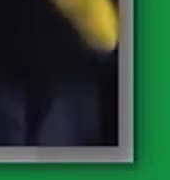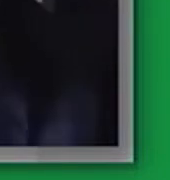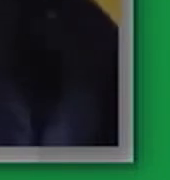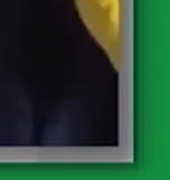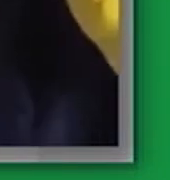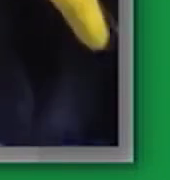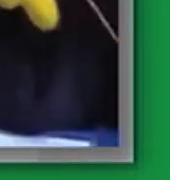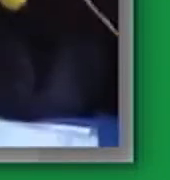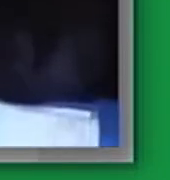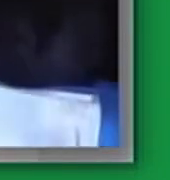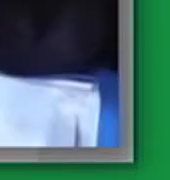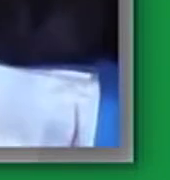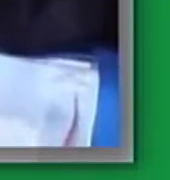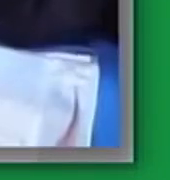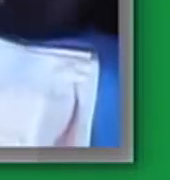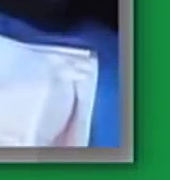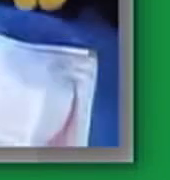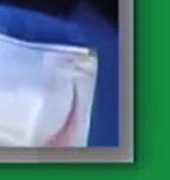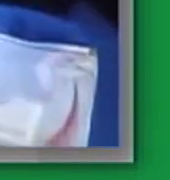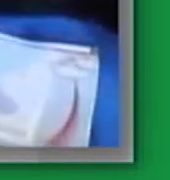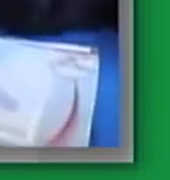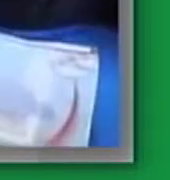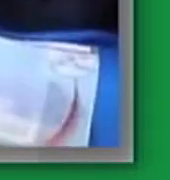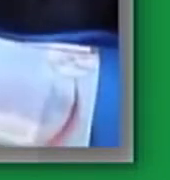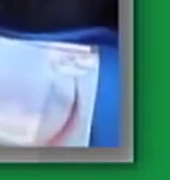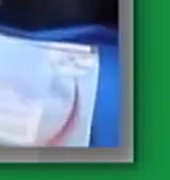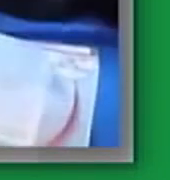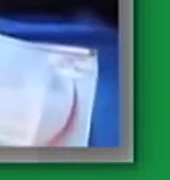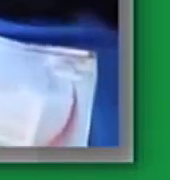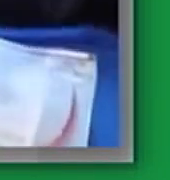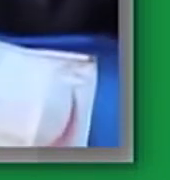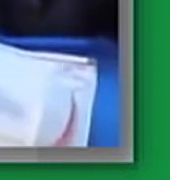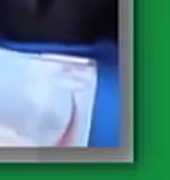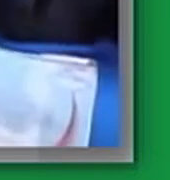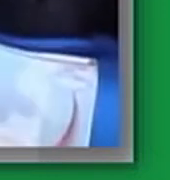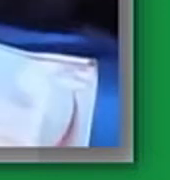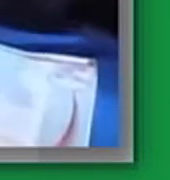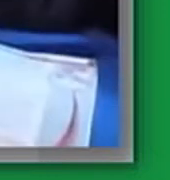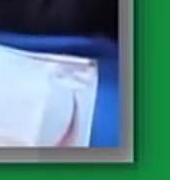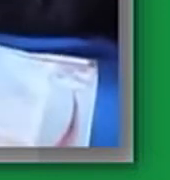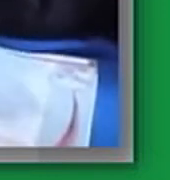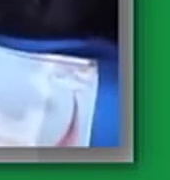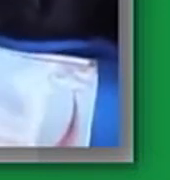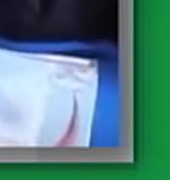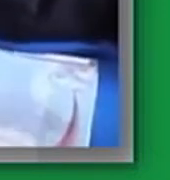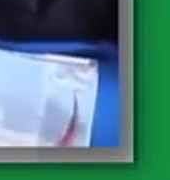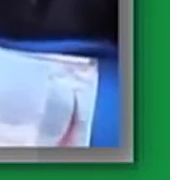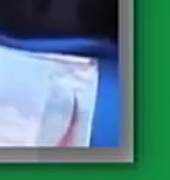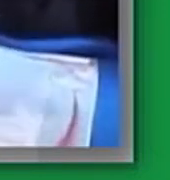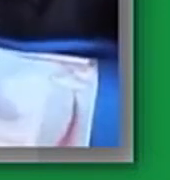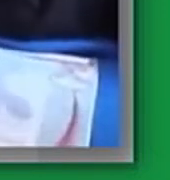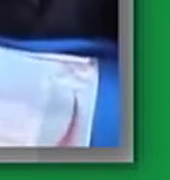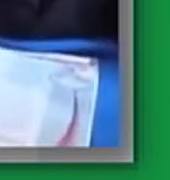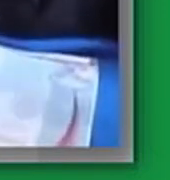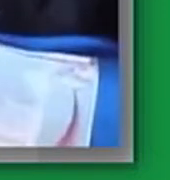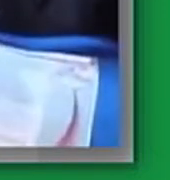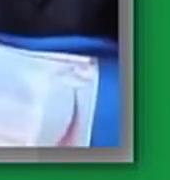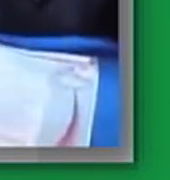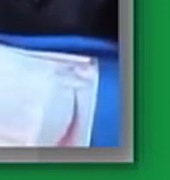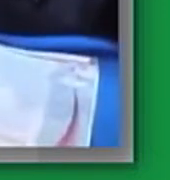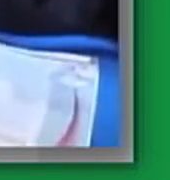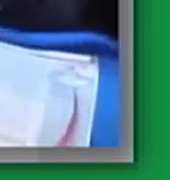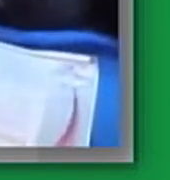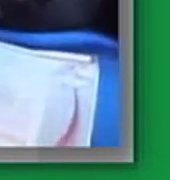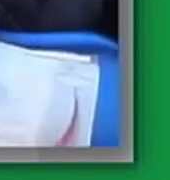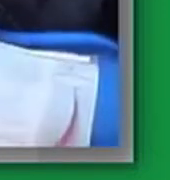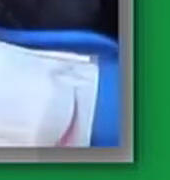siete hermosas mariposas bailarinas que bailaban y bailaban en los pétalos de los lirios y de las amapolas